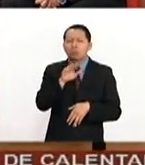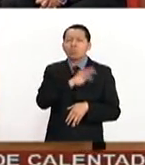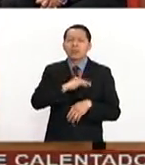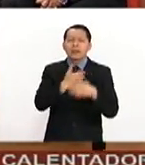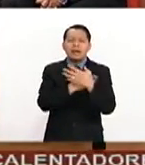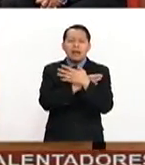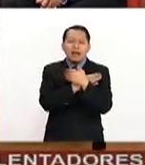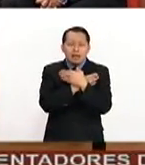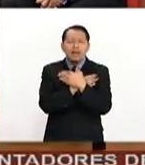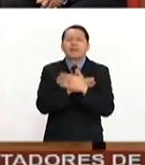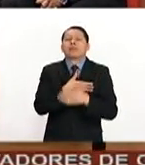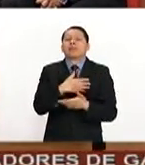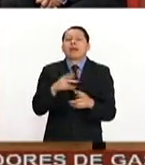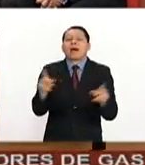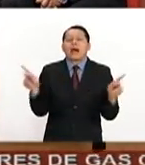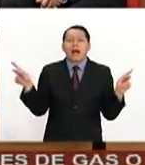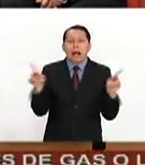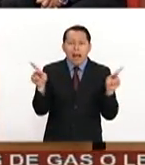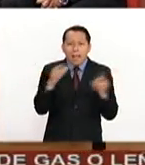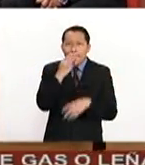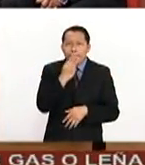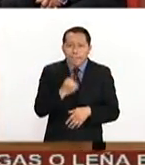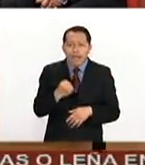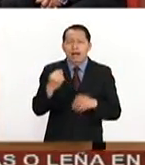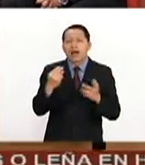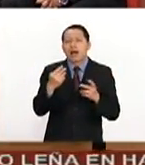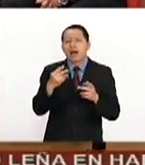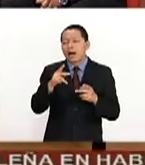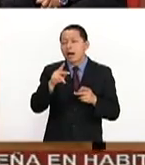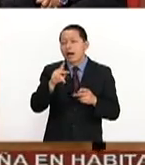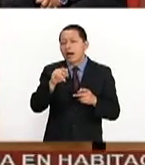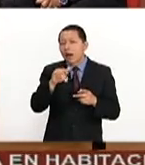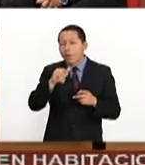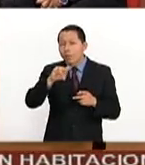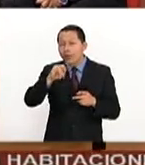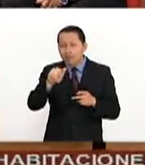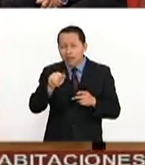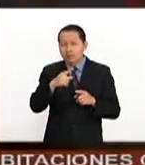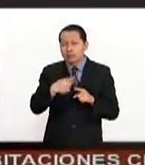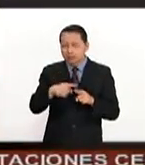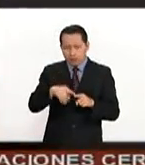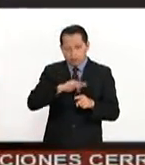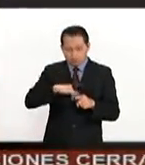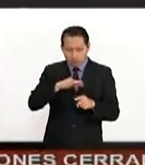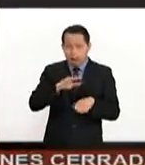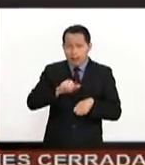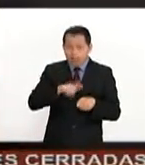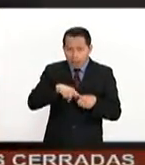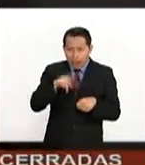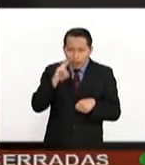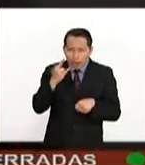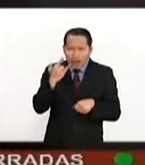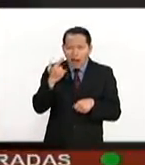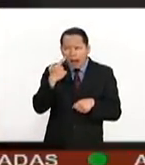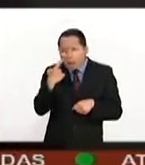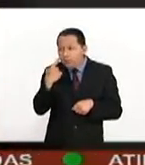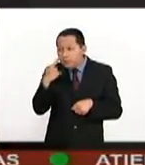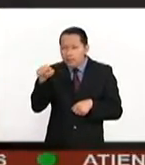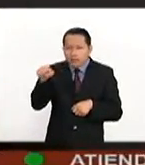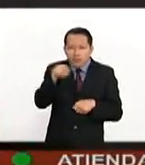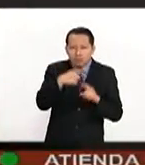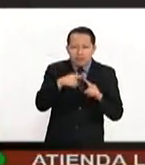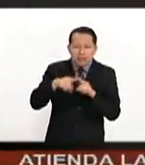monarcas, de abejas, de cacomiscles, de animales cercanos que se puedan relacionar y que puedan también llenar de orgullo a nuestros niños.